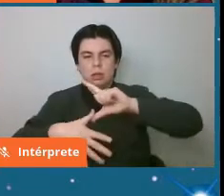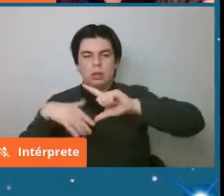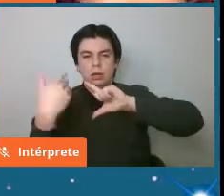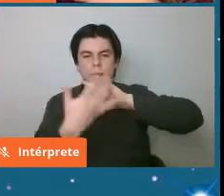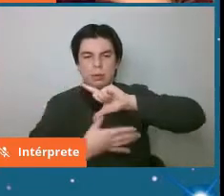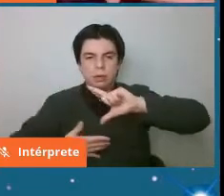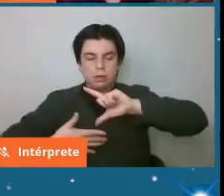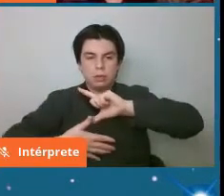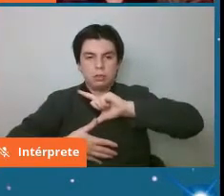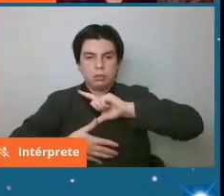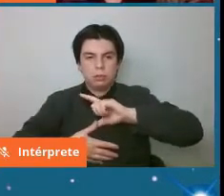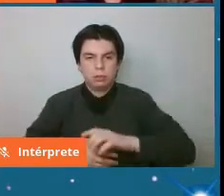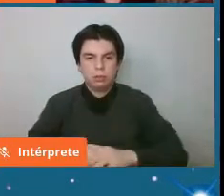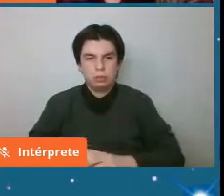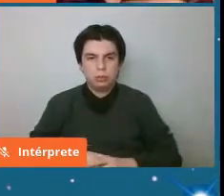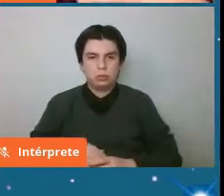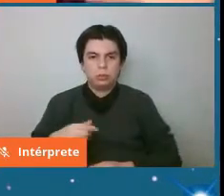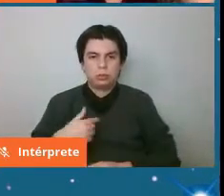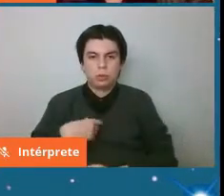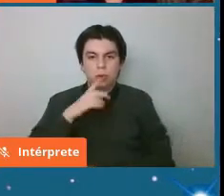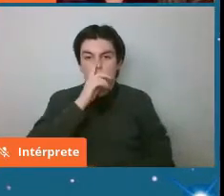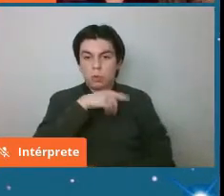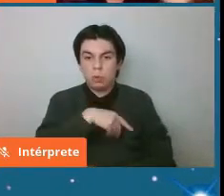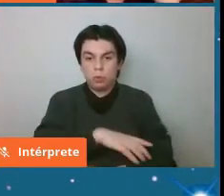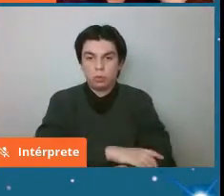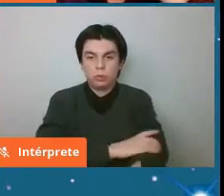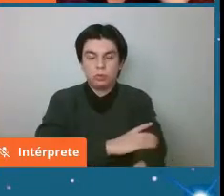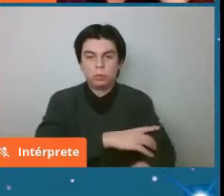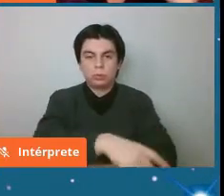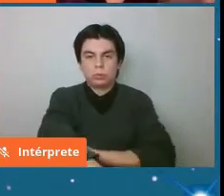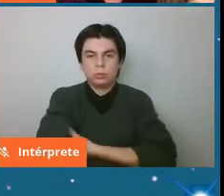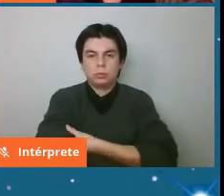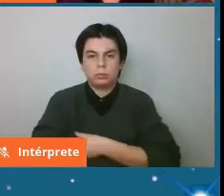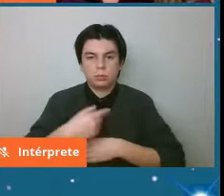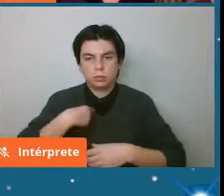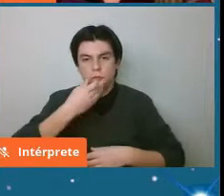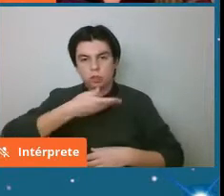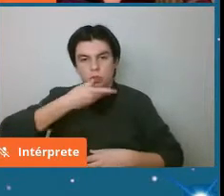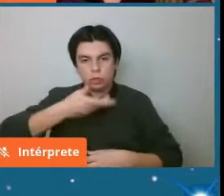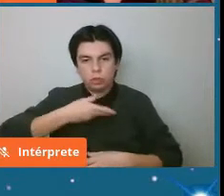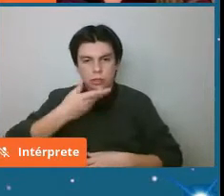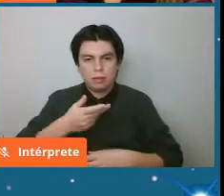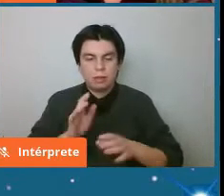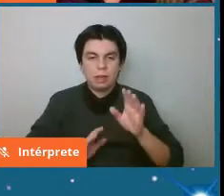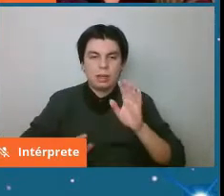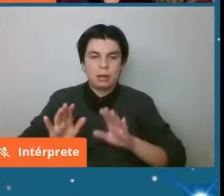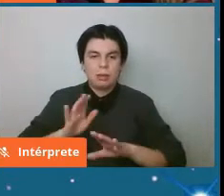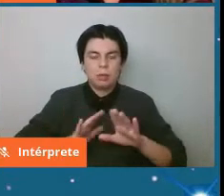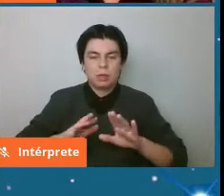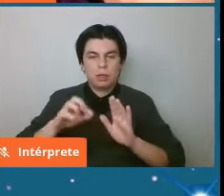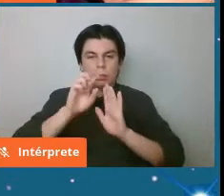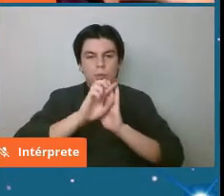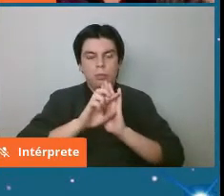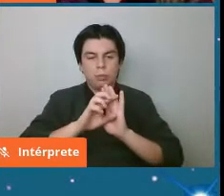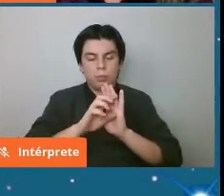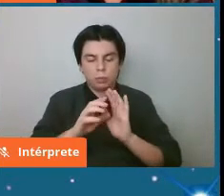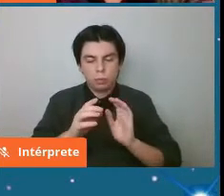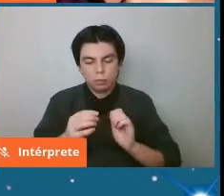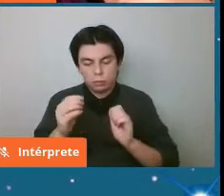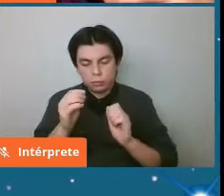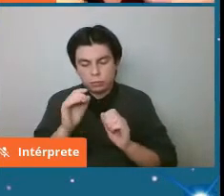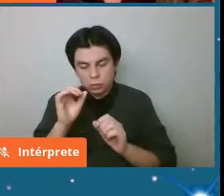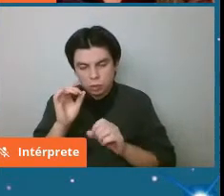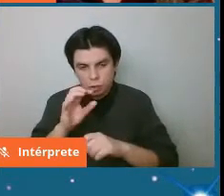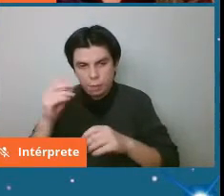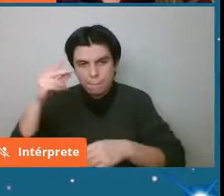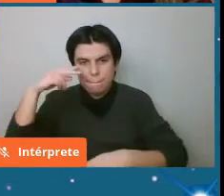bueno aquí también la última parte de lo que les contaba sobre la protección de meteoritos chilenos de este